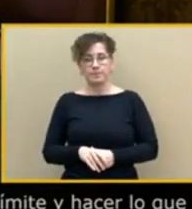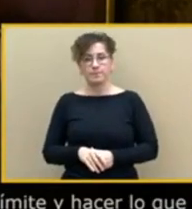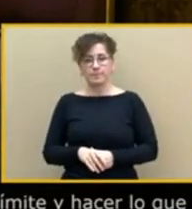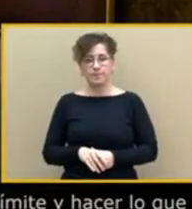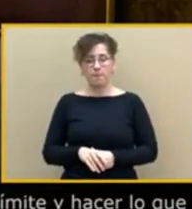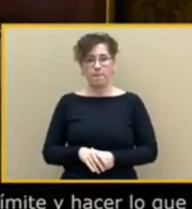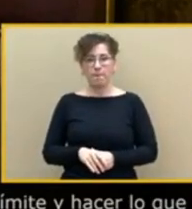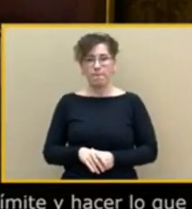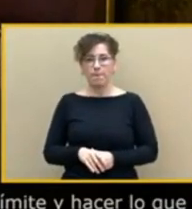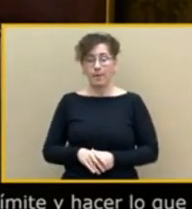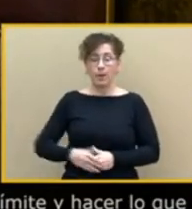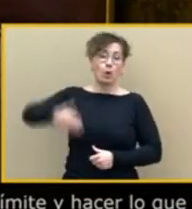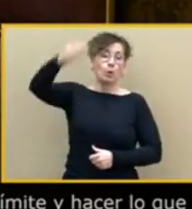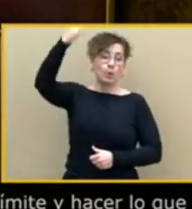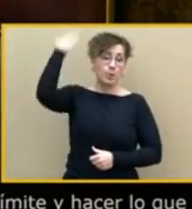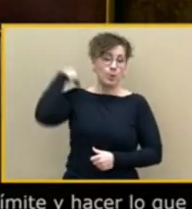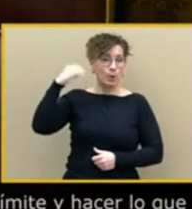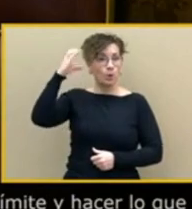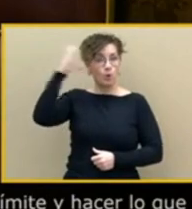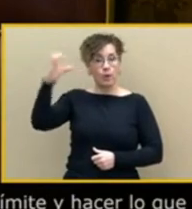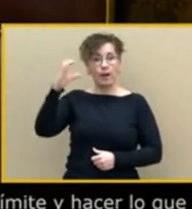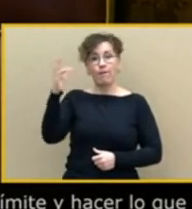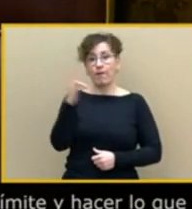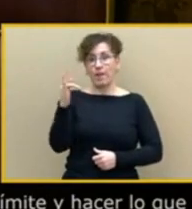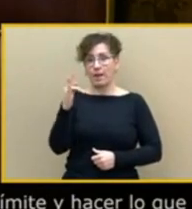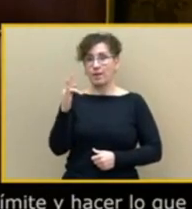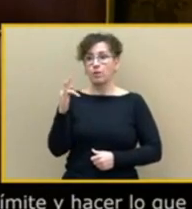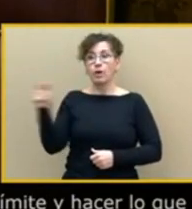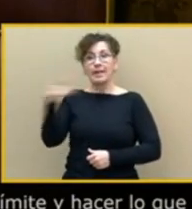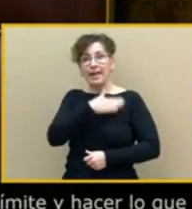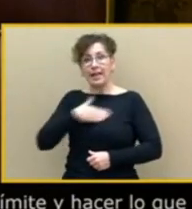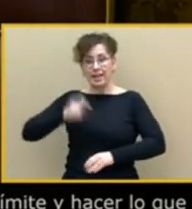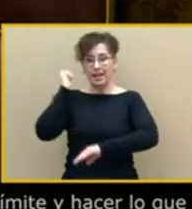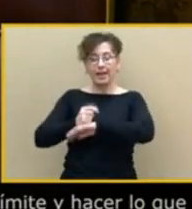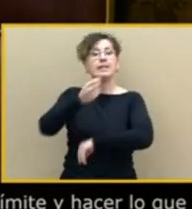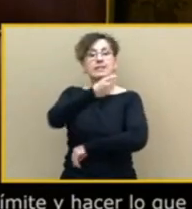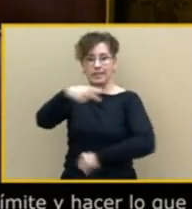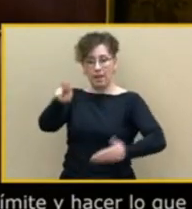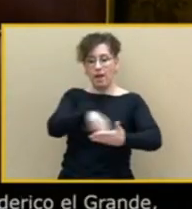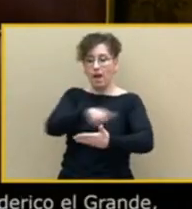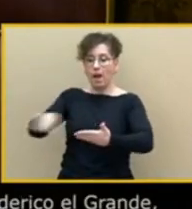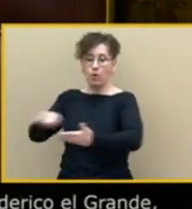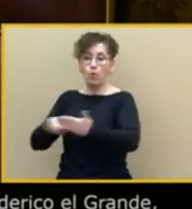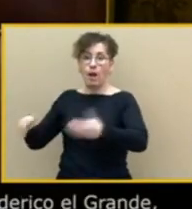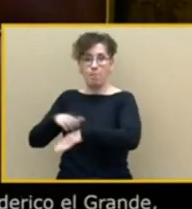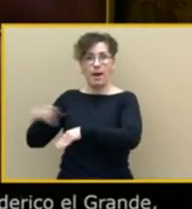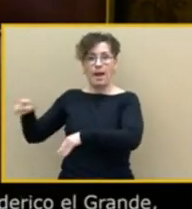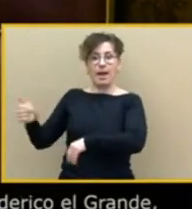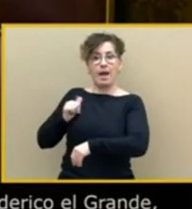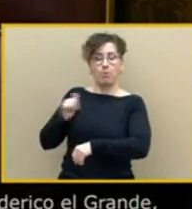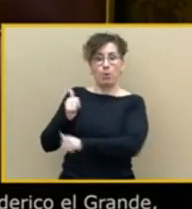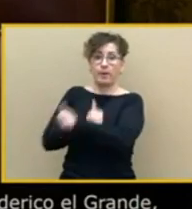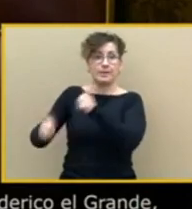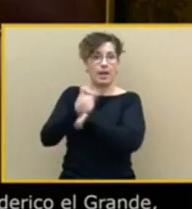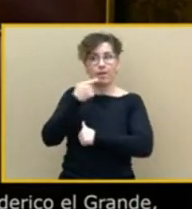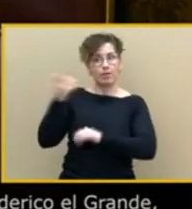elecciones anticipadas que era uno de los propósitos de la moción de censura de Vox creo que ahí ha habido falta de comunicación posiblemente ha habido la